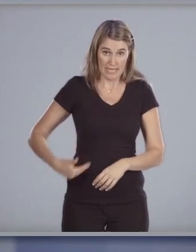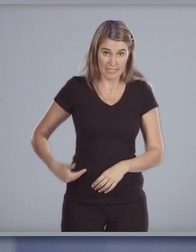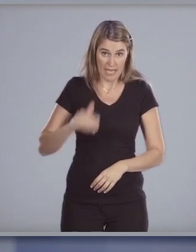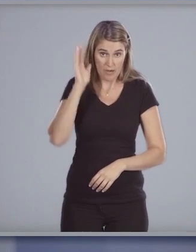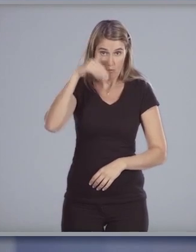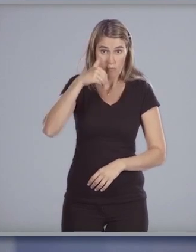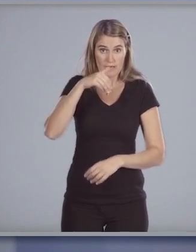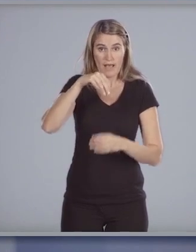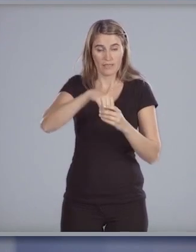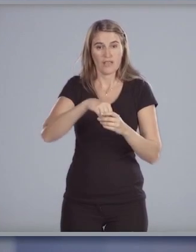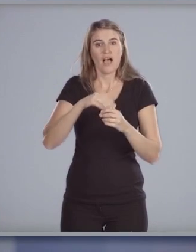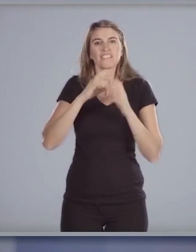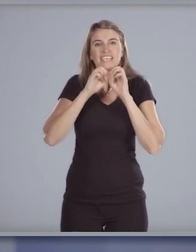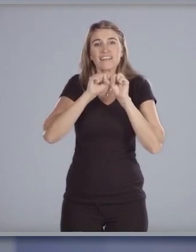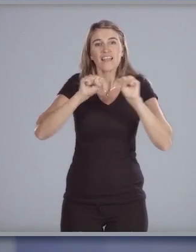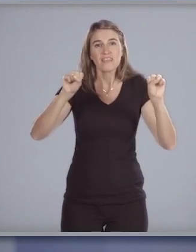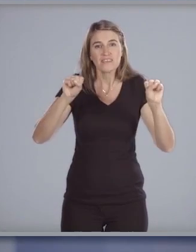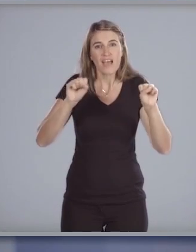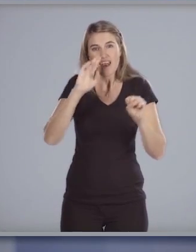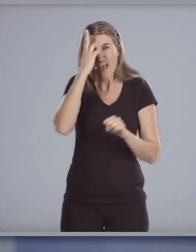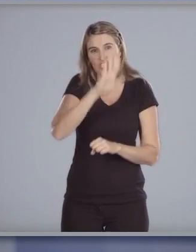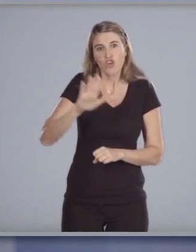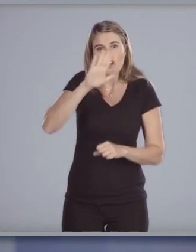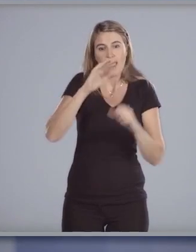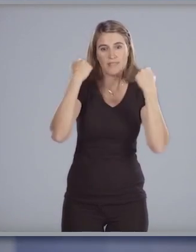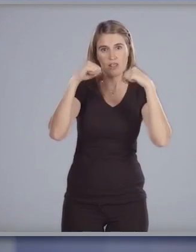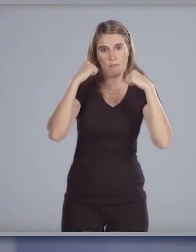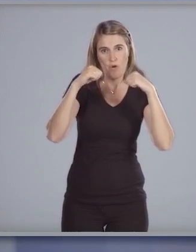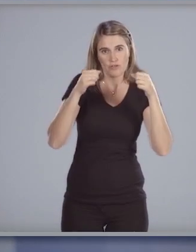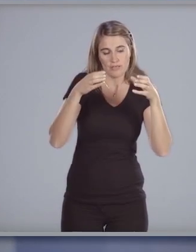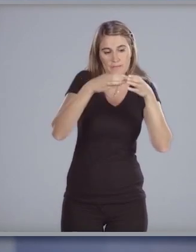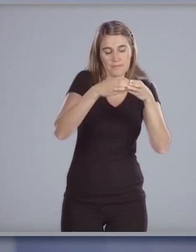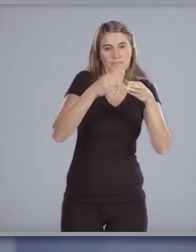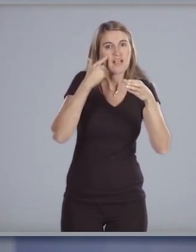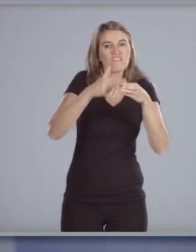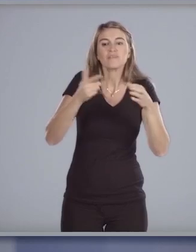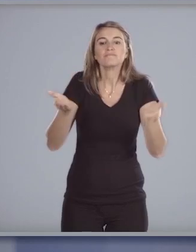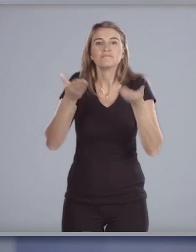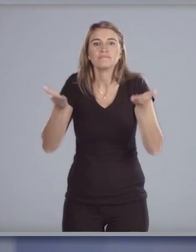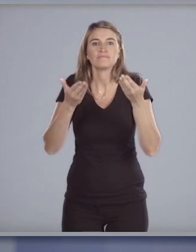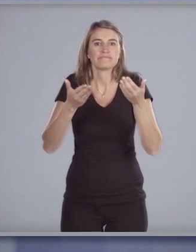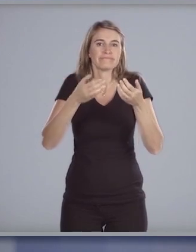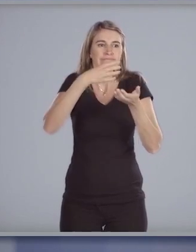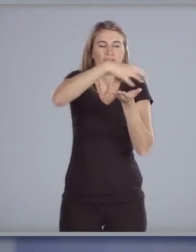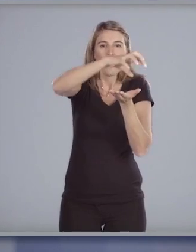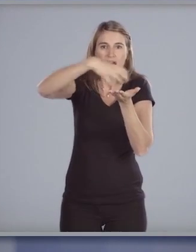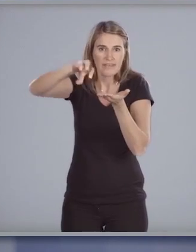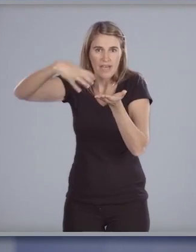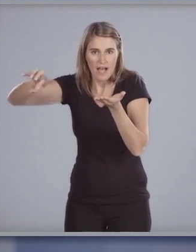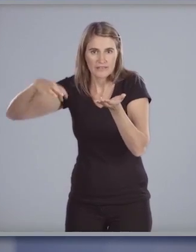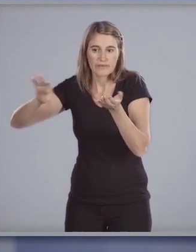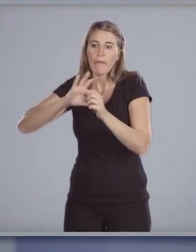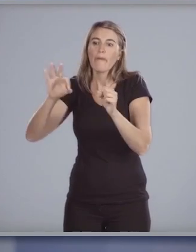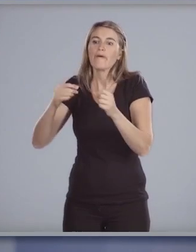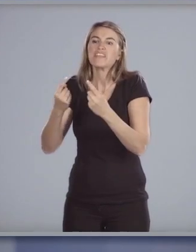república la Secretaría Nacional de Deportes para impulsarlo en sus diferentes áreas y en sus